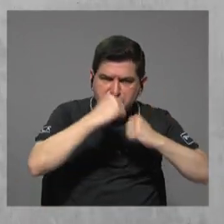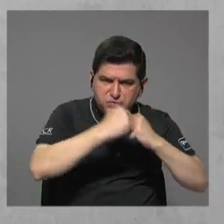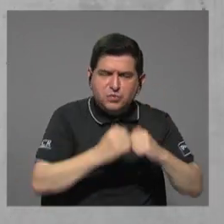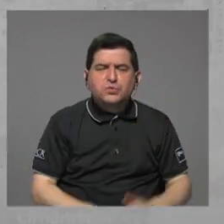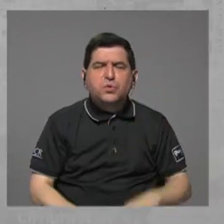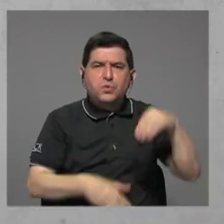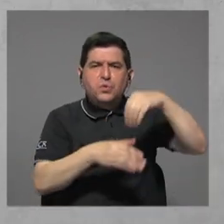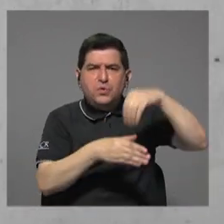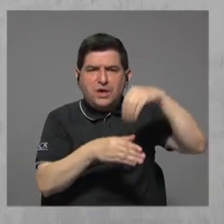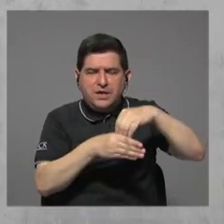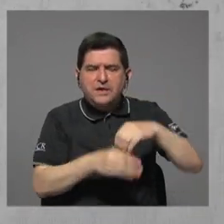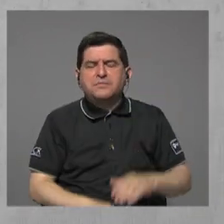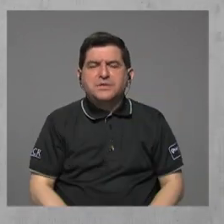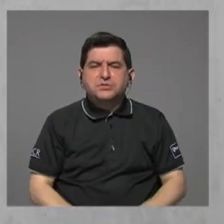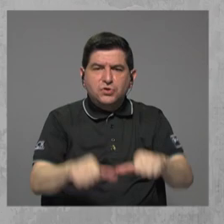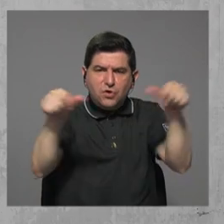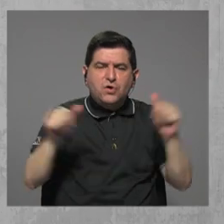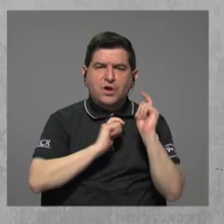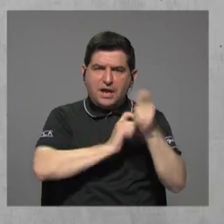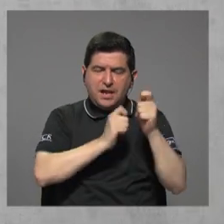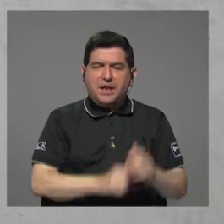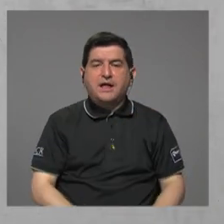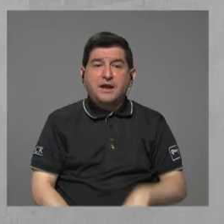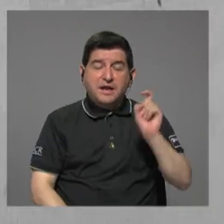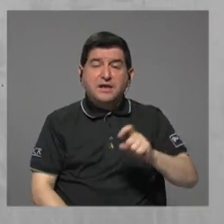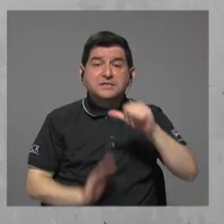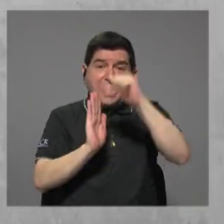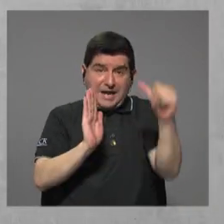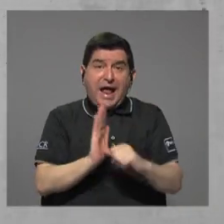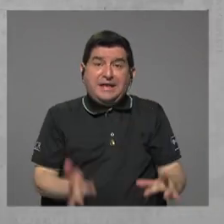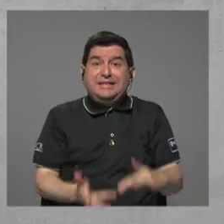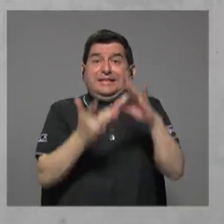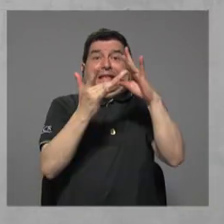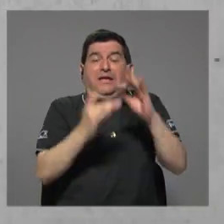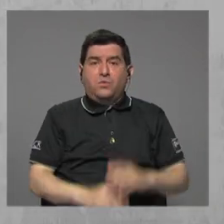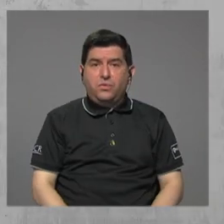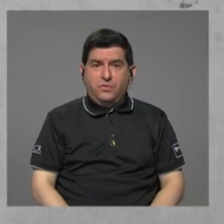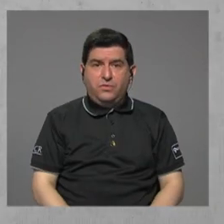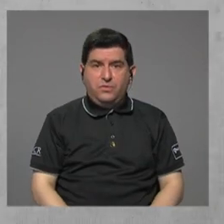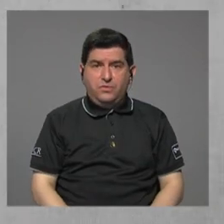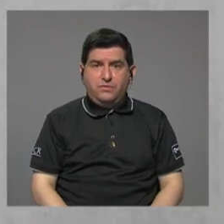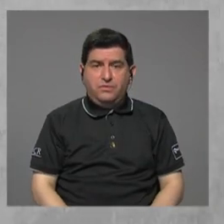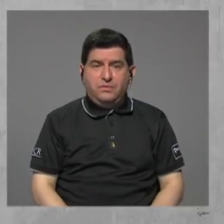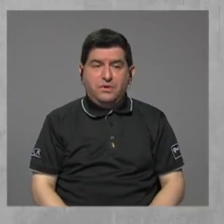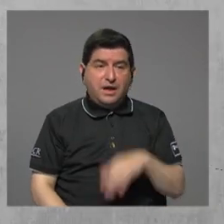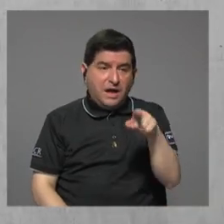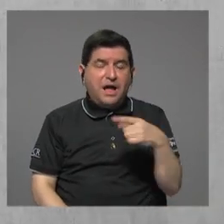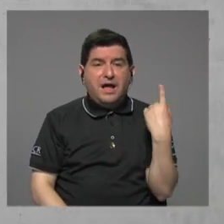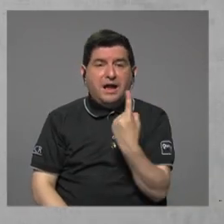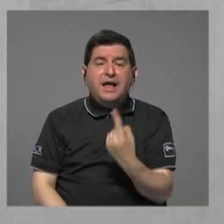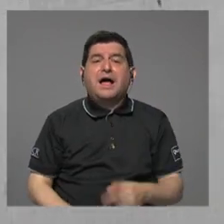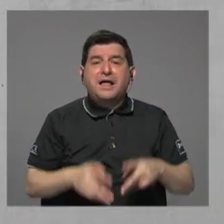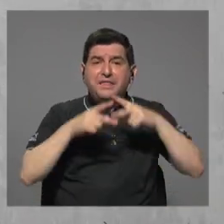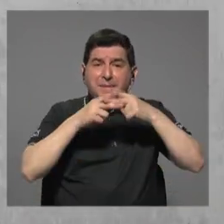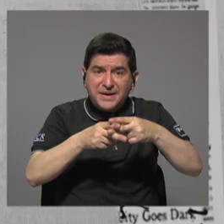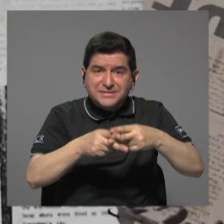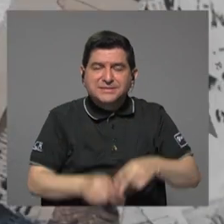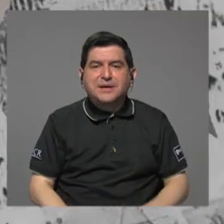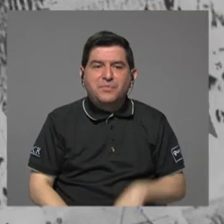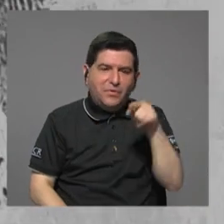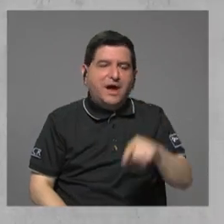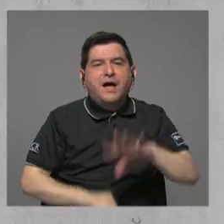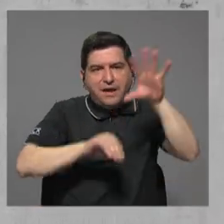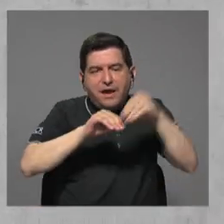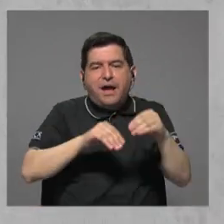inversión en el sector pesquero, donde hubo que meter un artículo también. Y a ese ritmo va a ir así, en cada empréstito que se apruebe van a tener que meter la